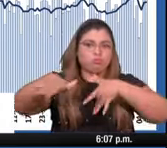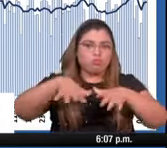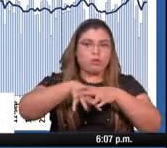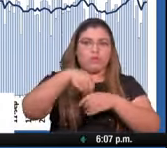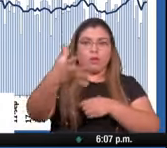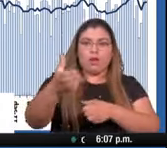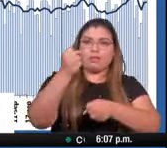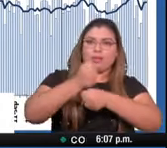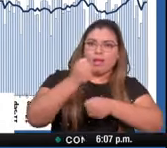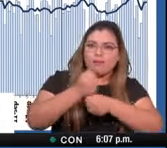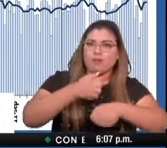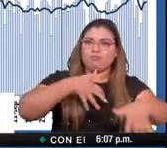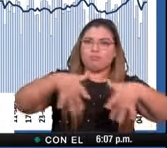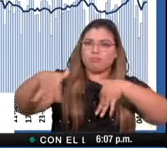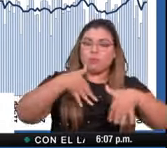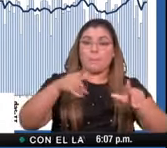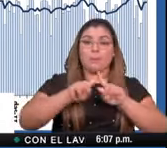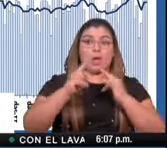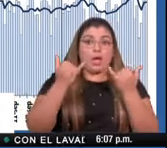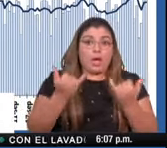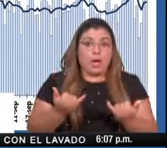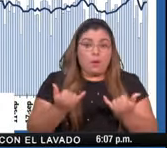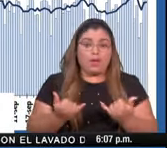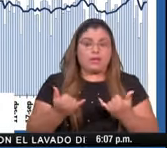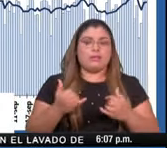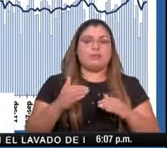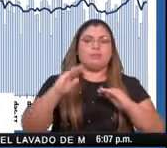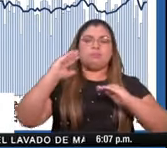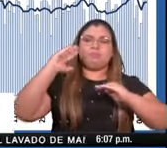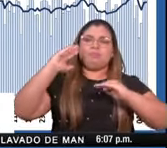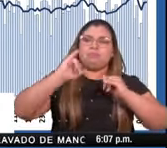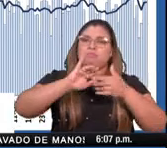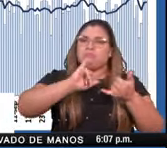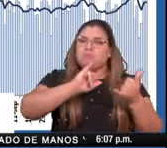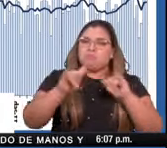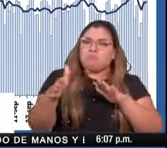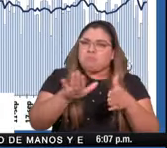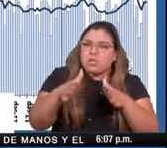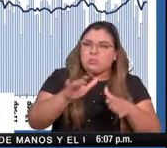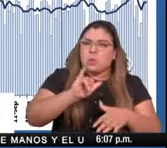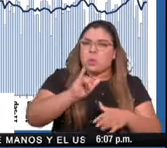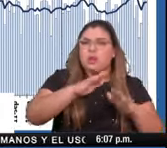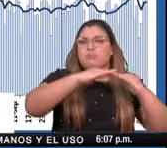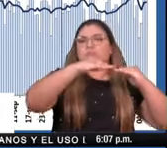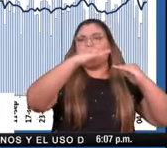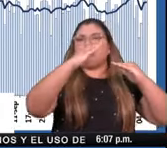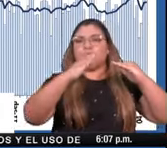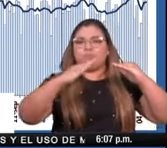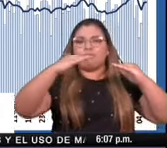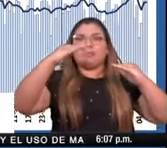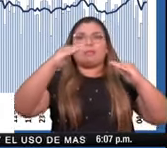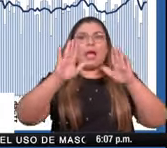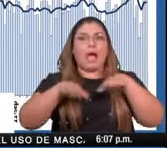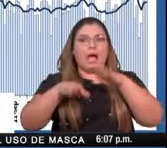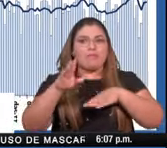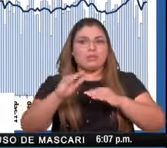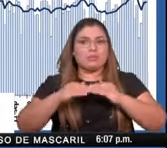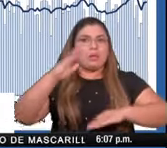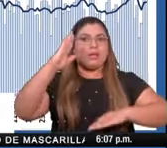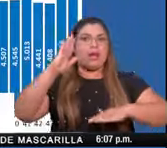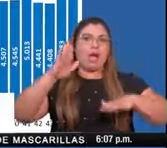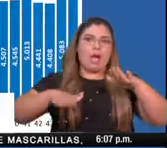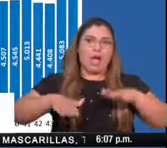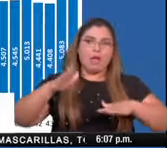un poco y actualmente estamos en ese impasse en el que tenemos que